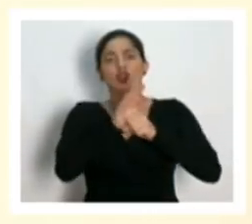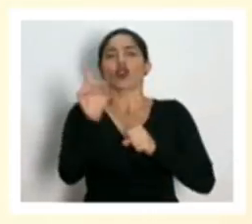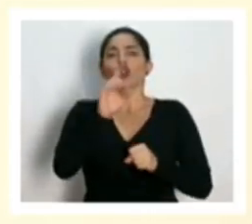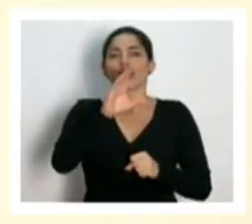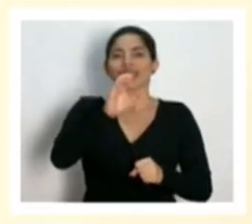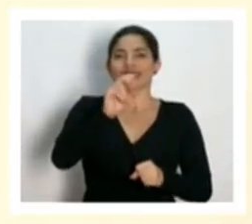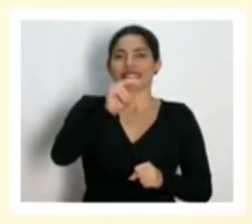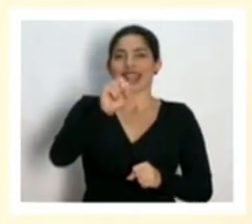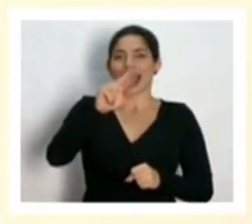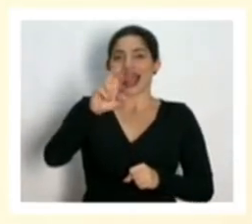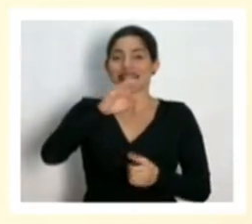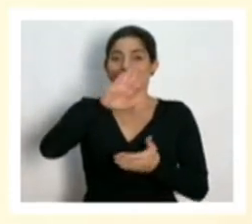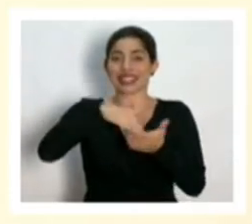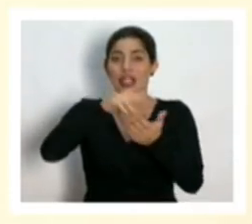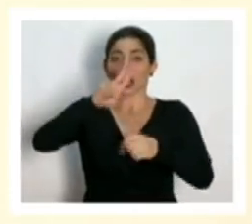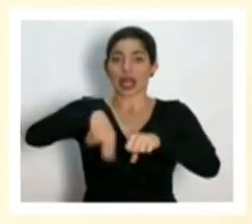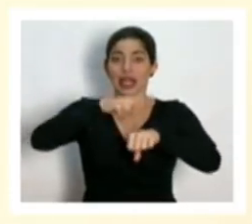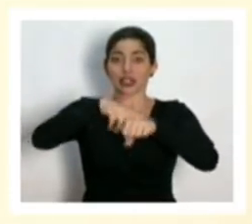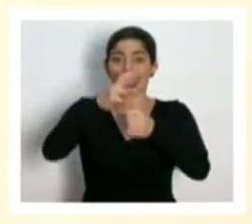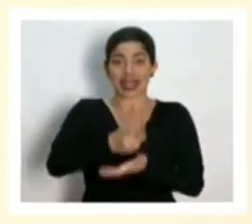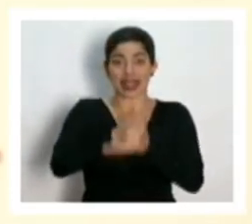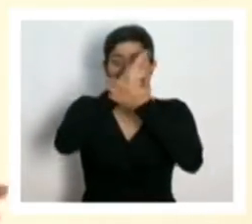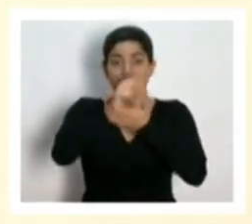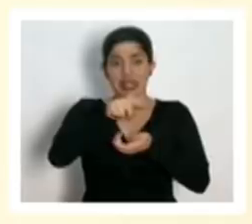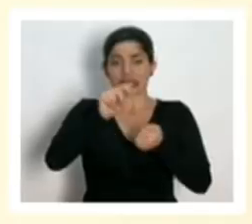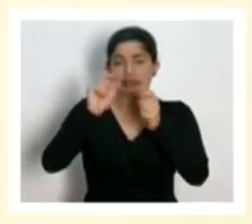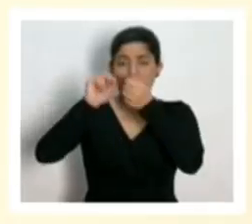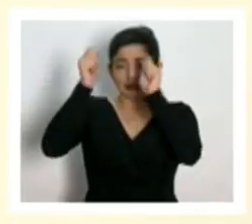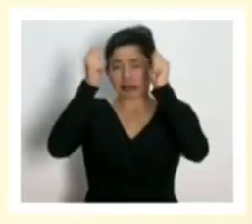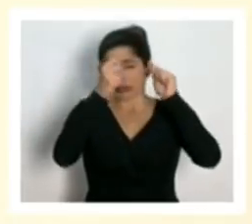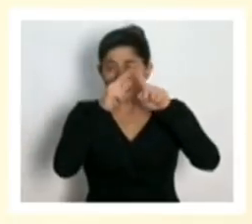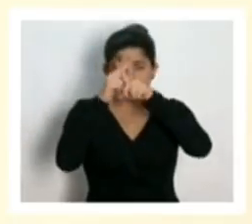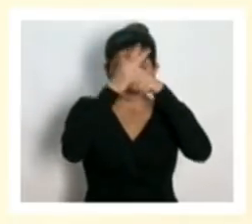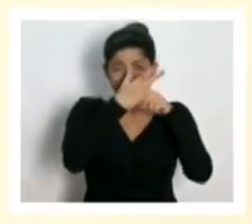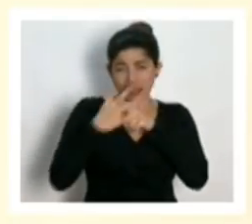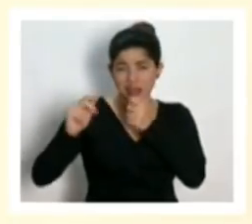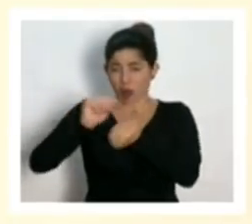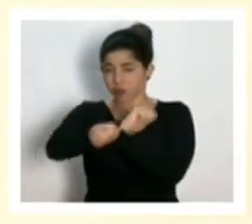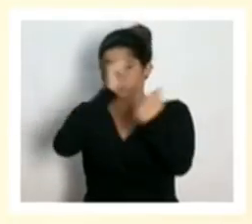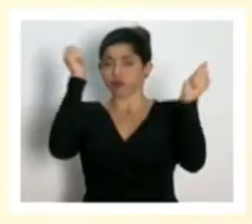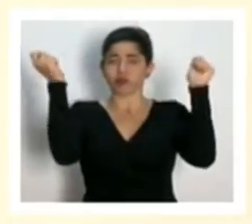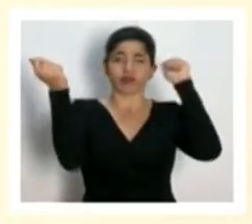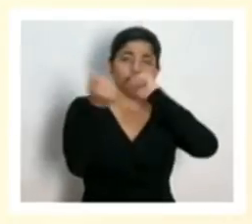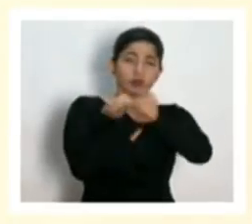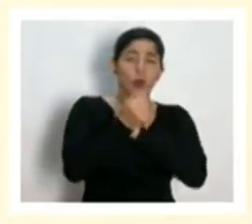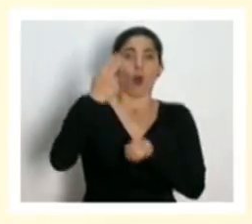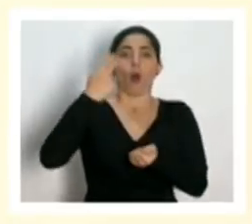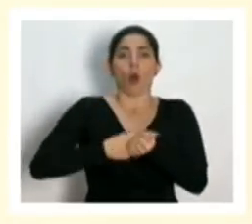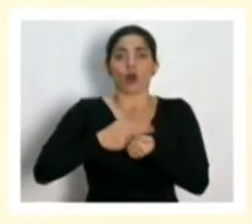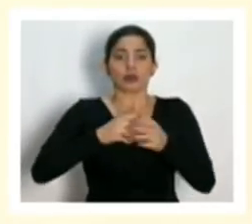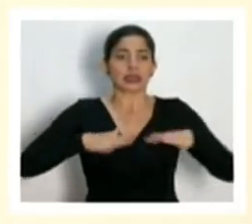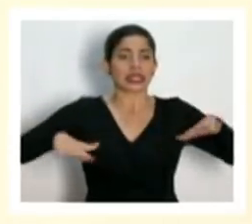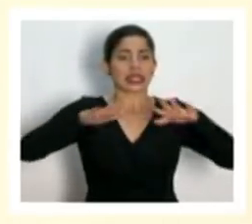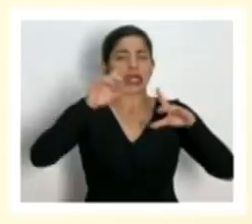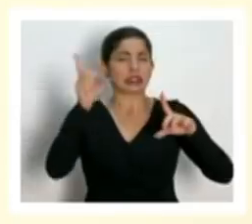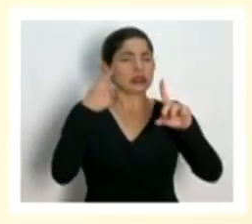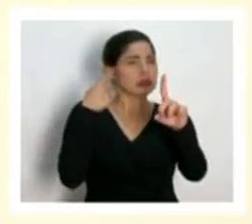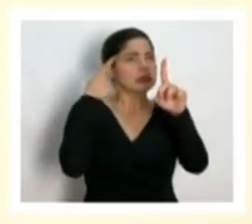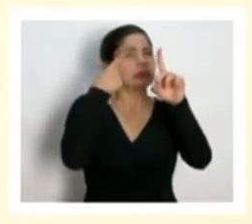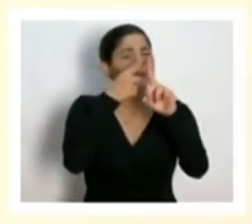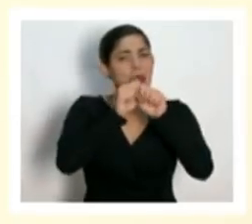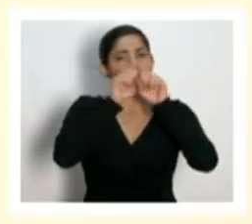centro nacional de rehabilitación que ha sido reconvertido a un hospital dedicado solo a esta pandemia